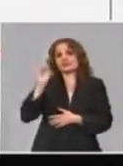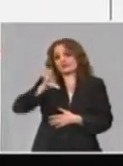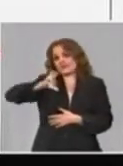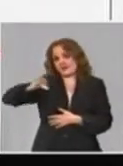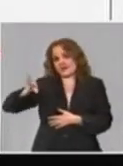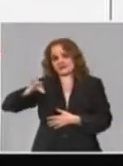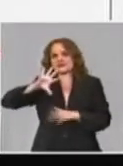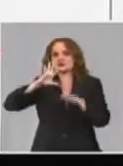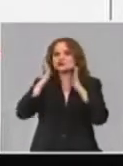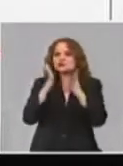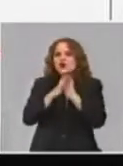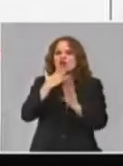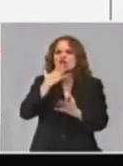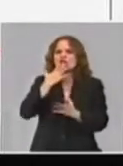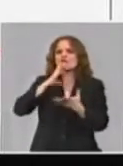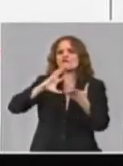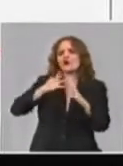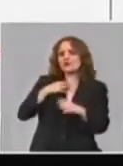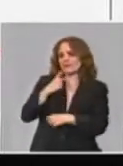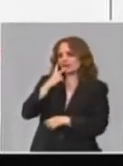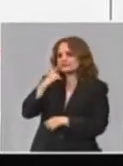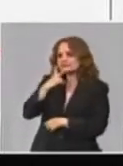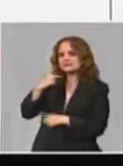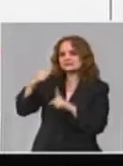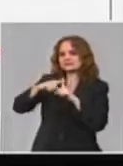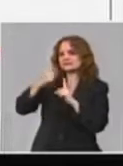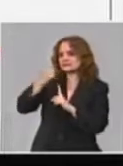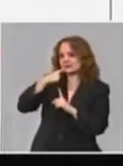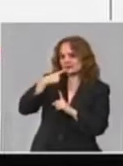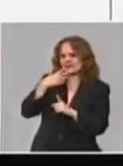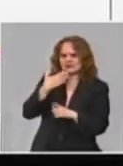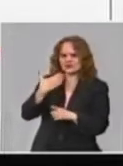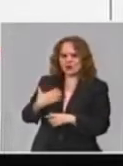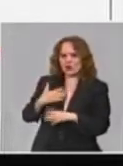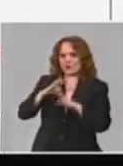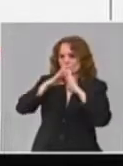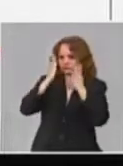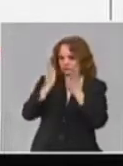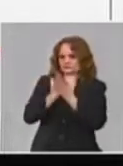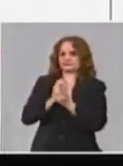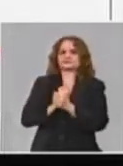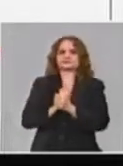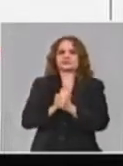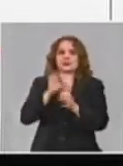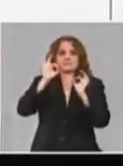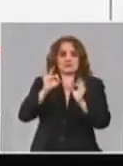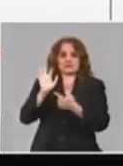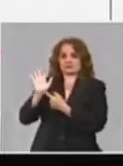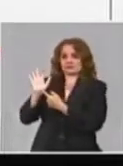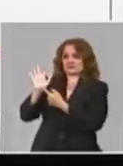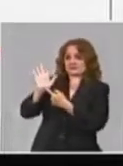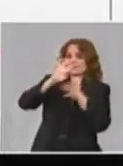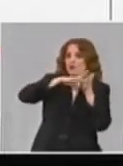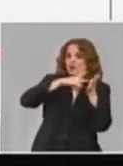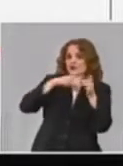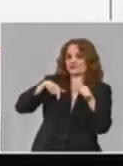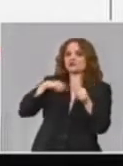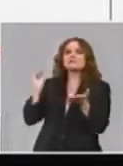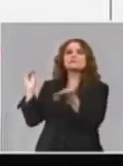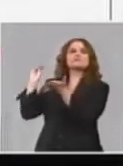los tipos de intervención. A esta escalera, desde que la presentamos, a esta lógica intervención, tenemos algo nuevo ahora.